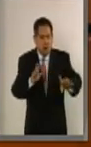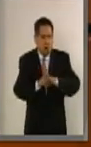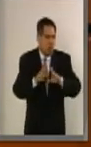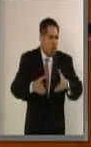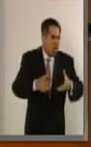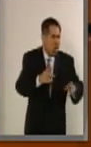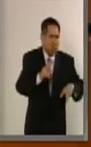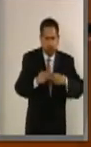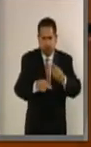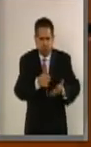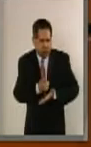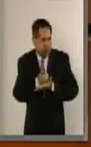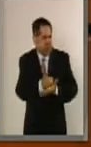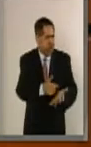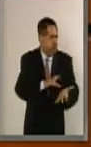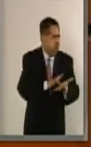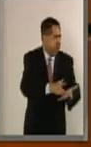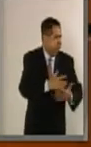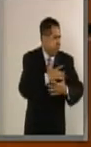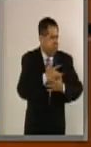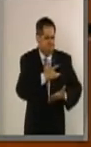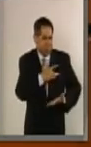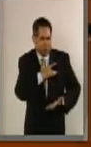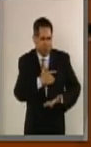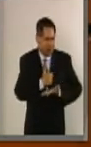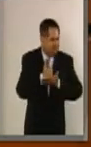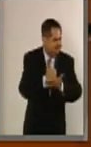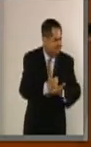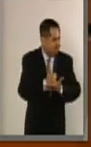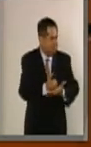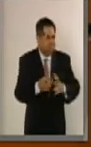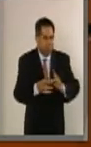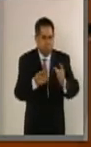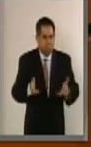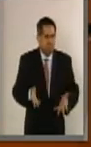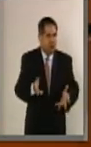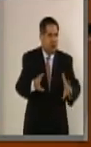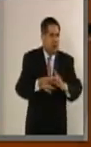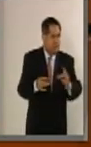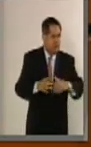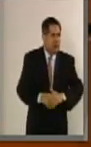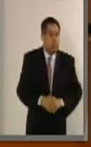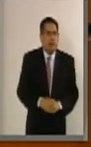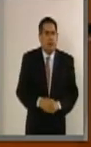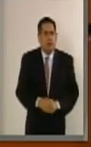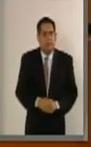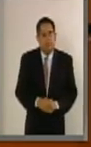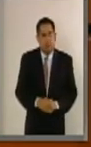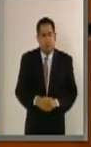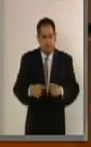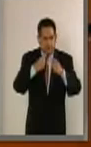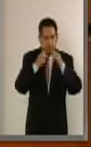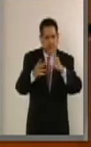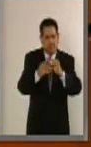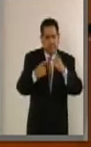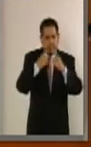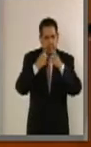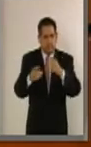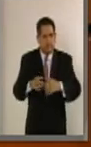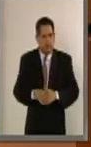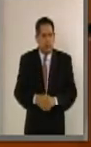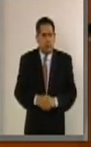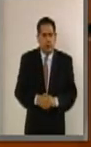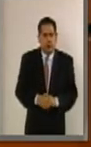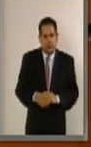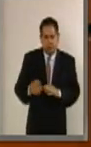a dar muestras de infinita capacidad solidaria de la sociedad mexicana. La lentitud oficial para